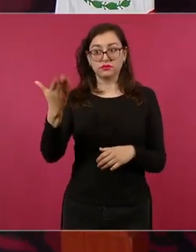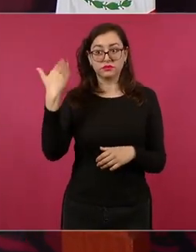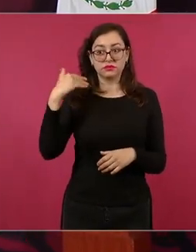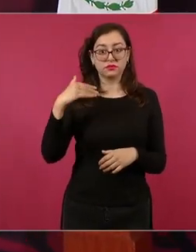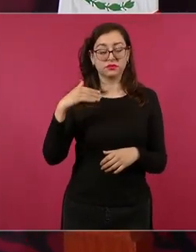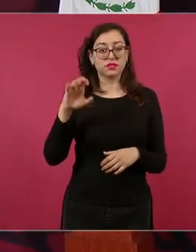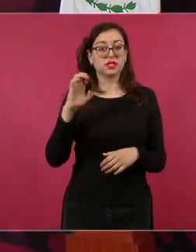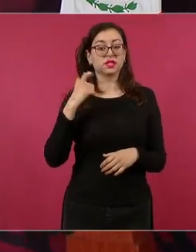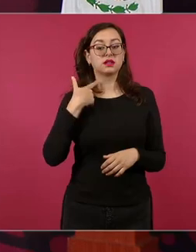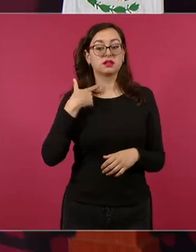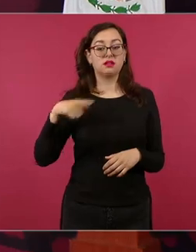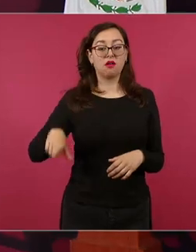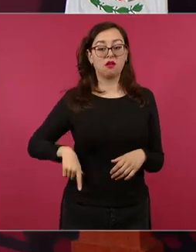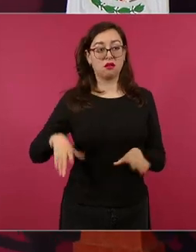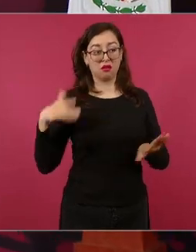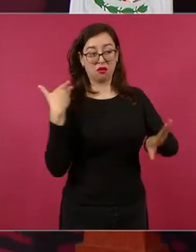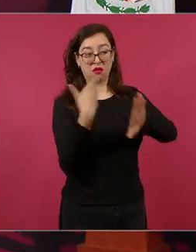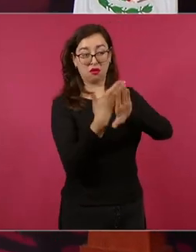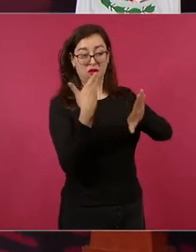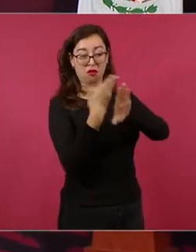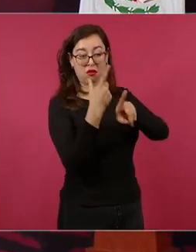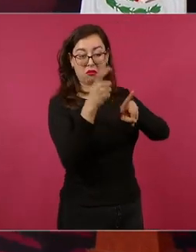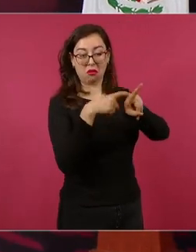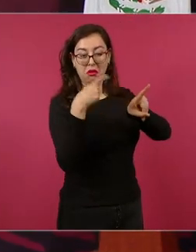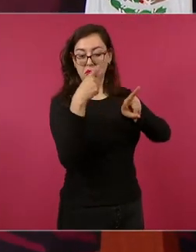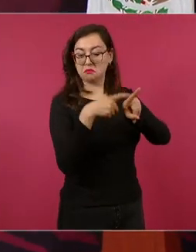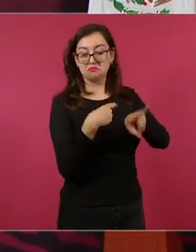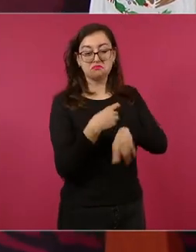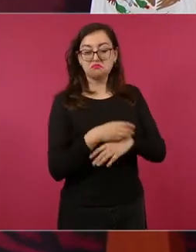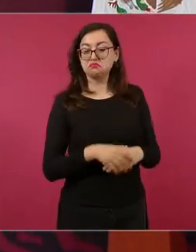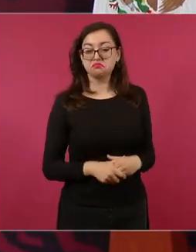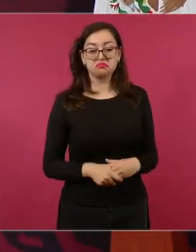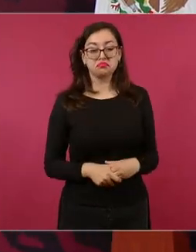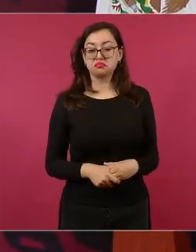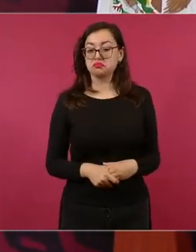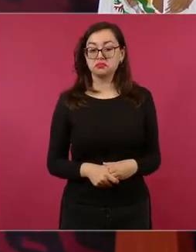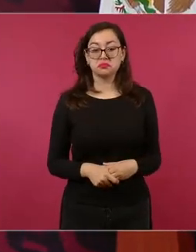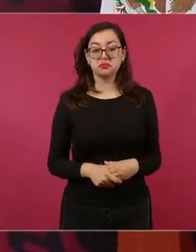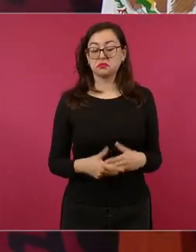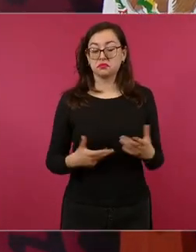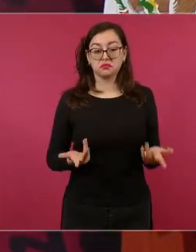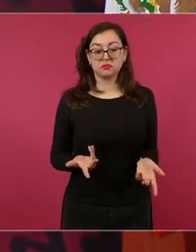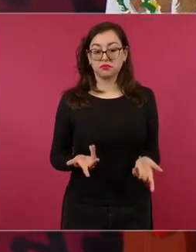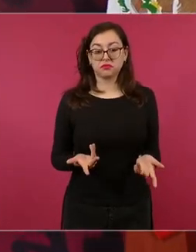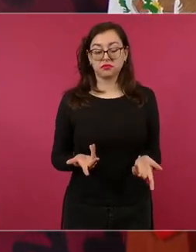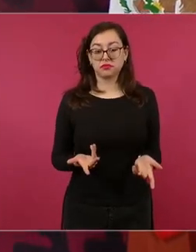maestros eméritos el colegio nacional también